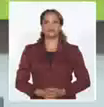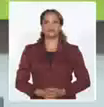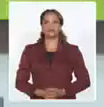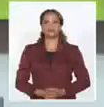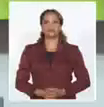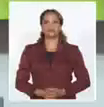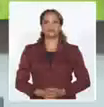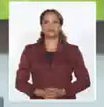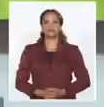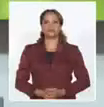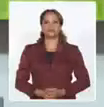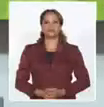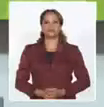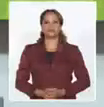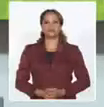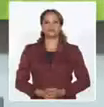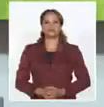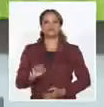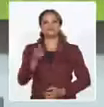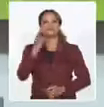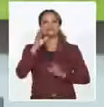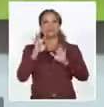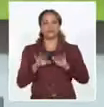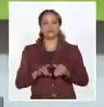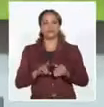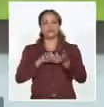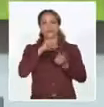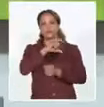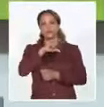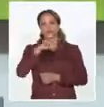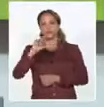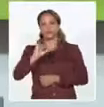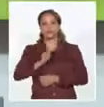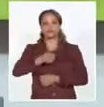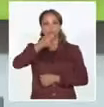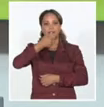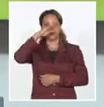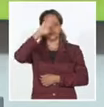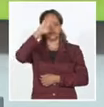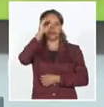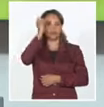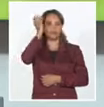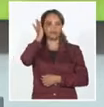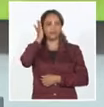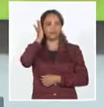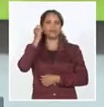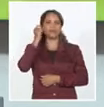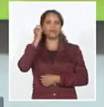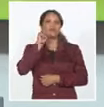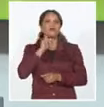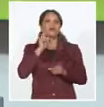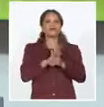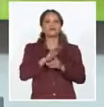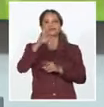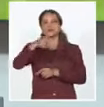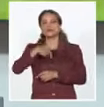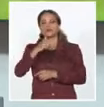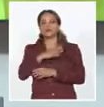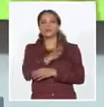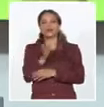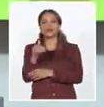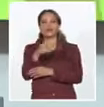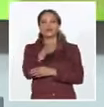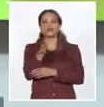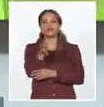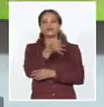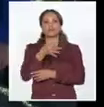El primer secretario del Comité Central del Partido y Presidente de Cuba, Miguel Díaz Canel Bermúdez, comenzó este jueves un recorrido por el